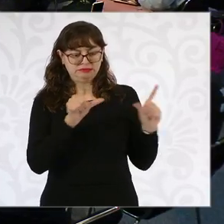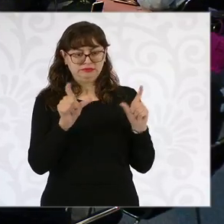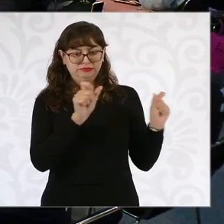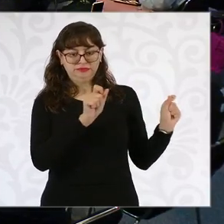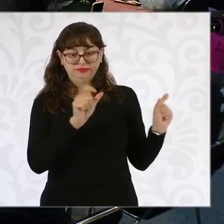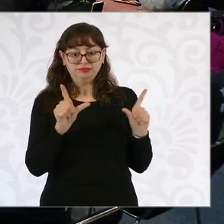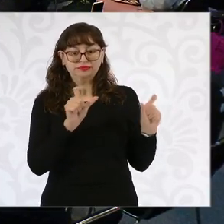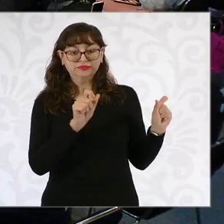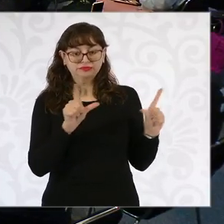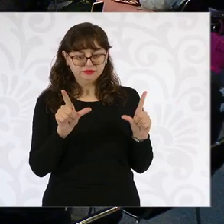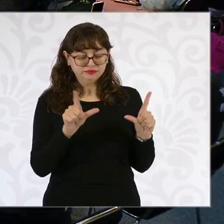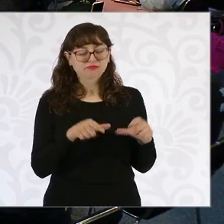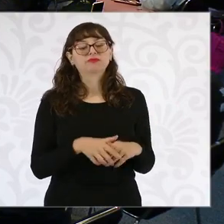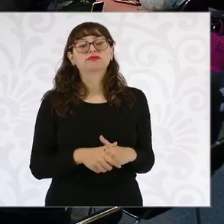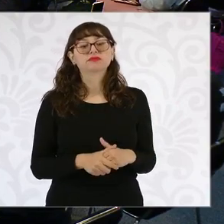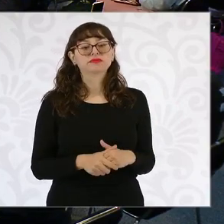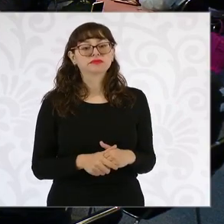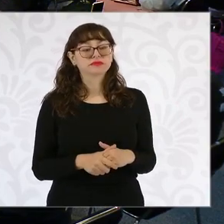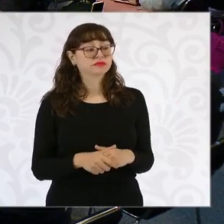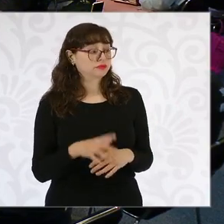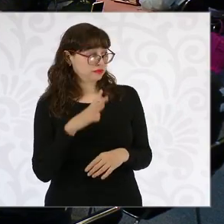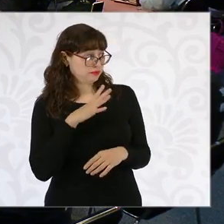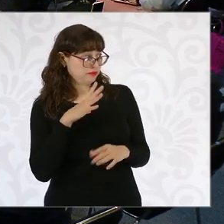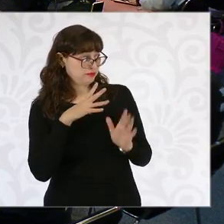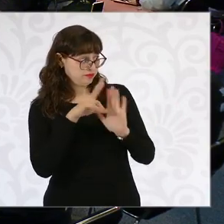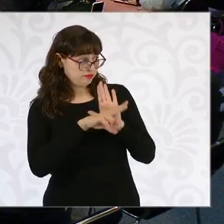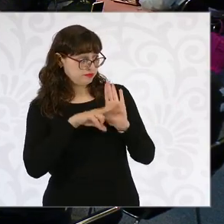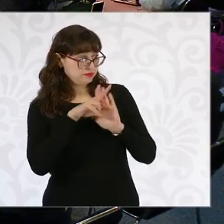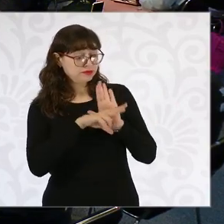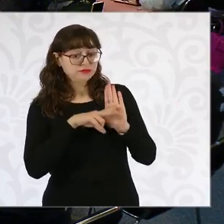gabinete. No sé si está por ahí el video.